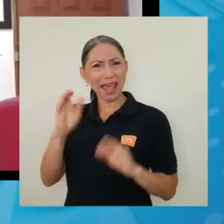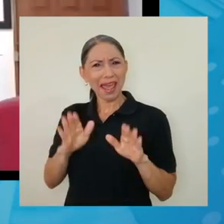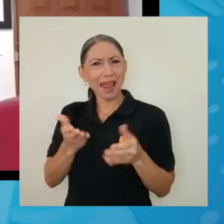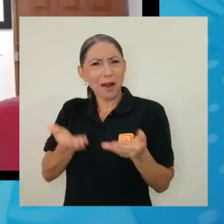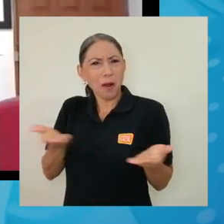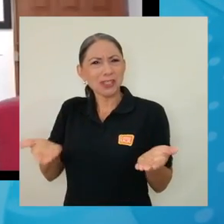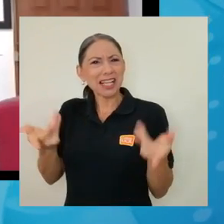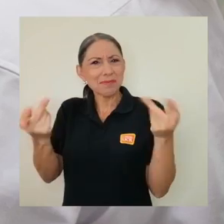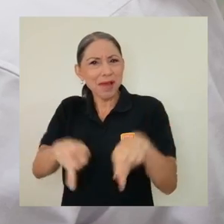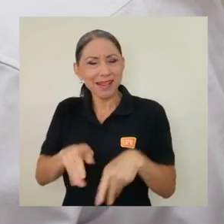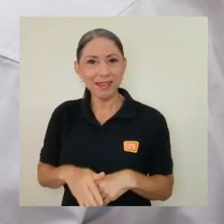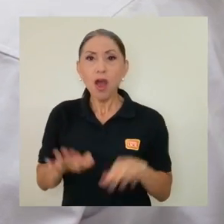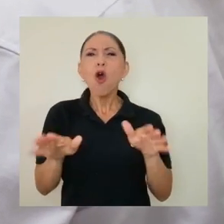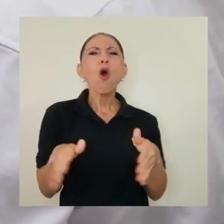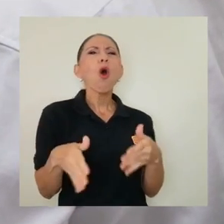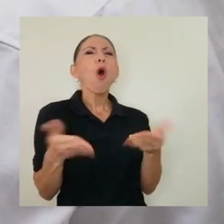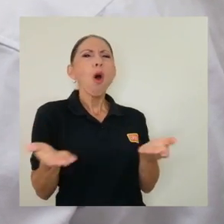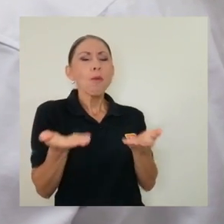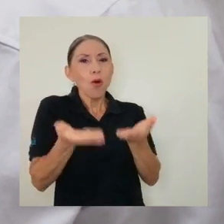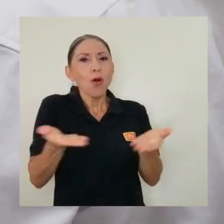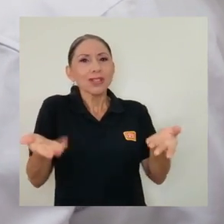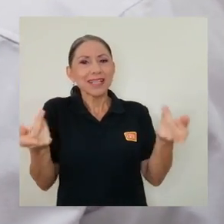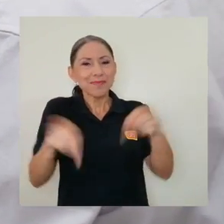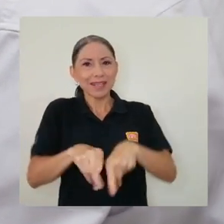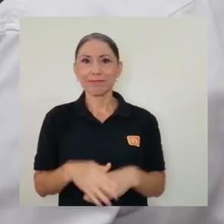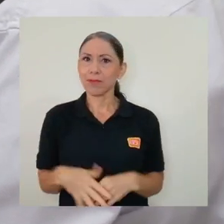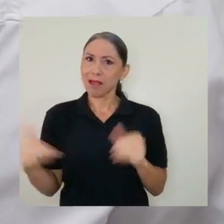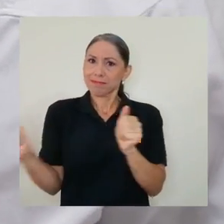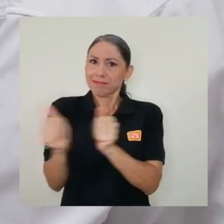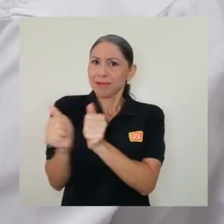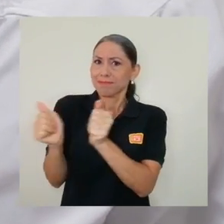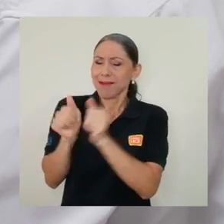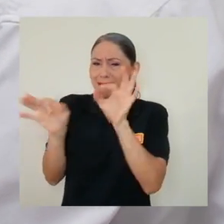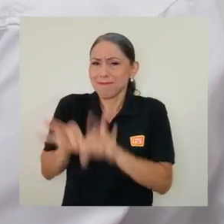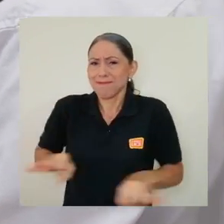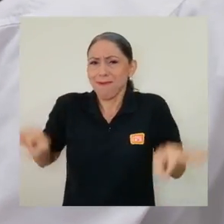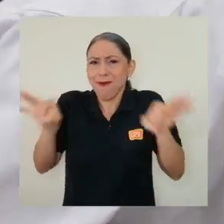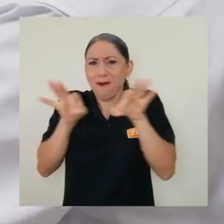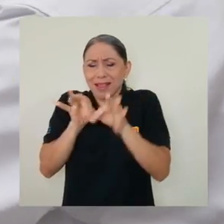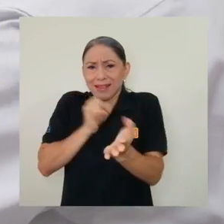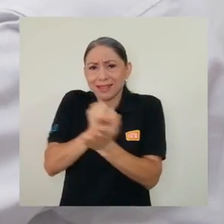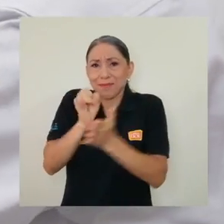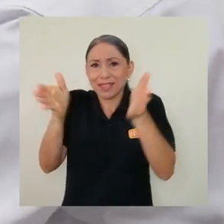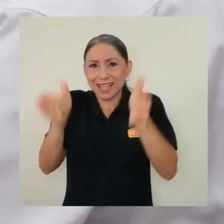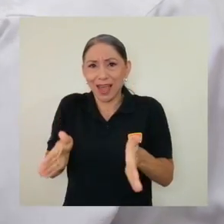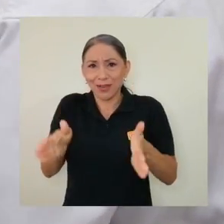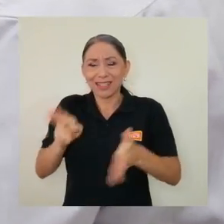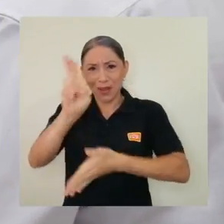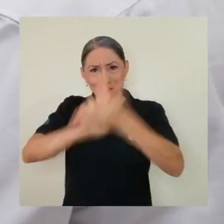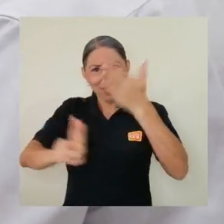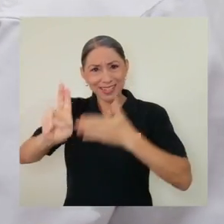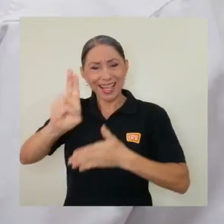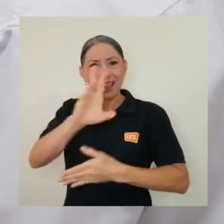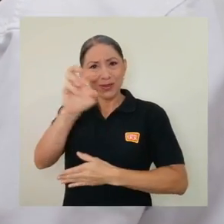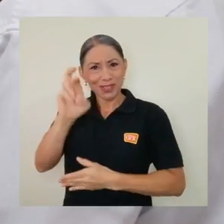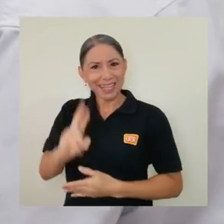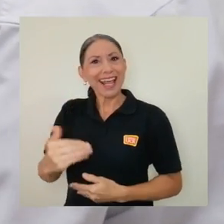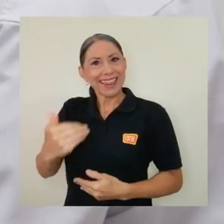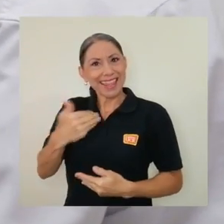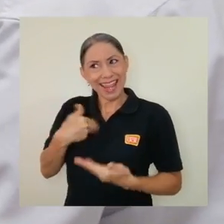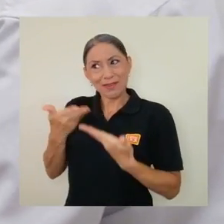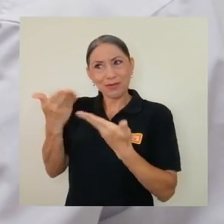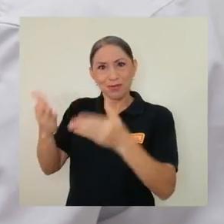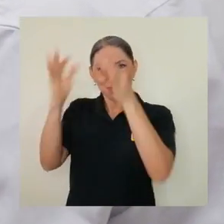cómo de las cosas por supuesto que nos van a acompañar destacados investigadores en la universidad de costa rica cuenta con ellos